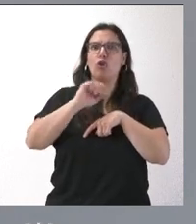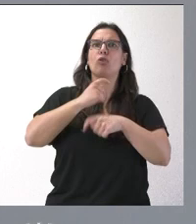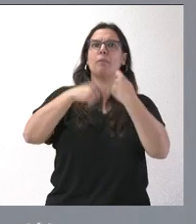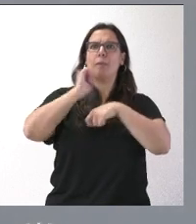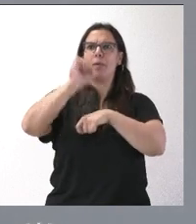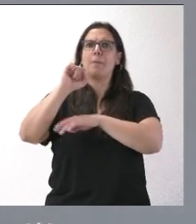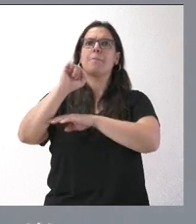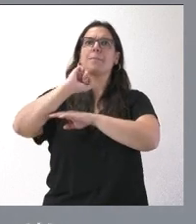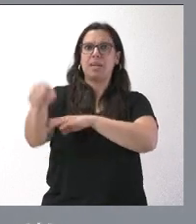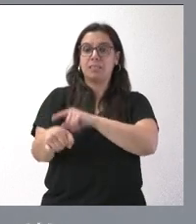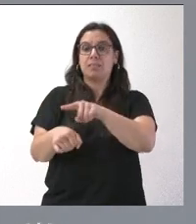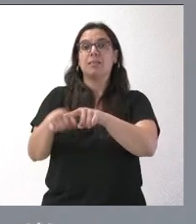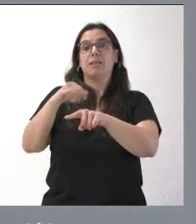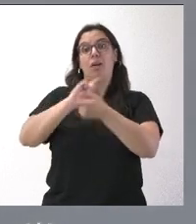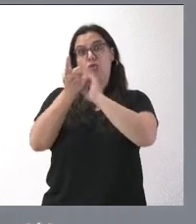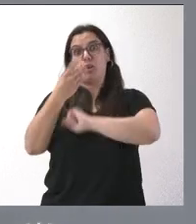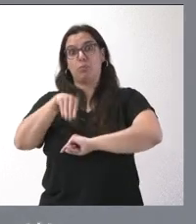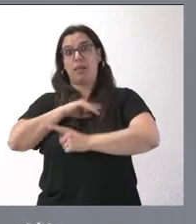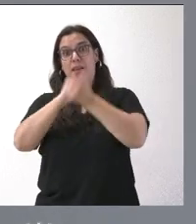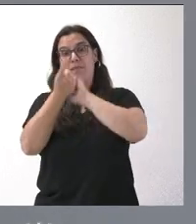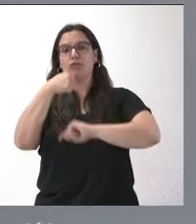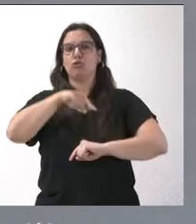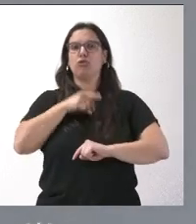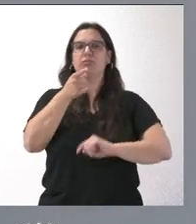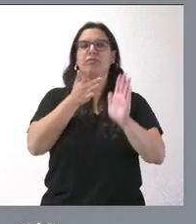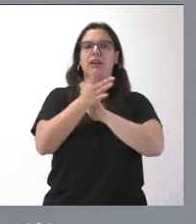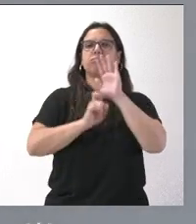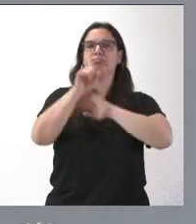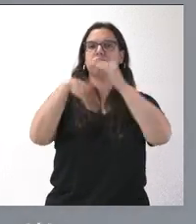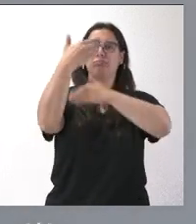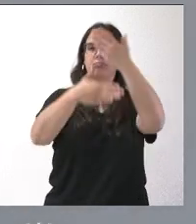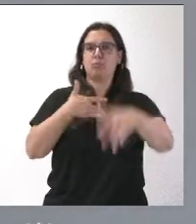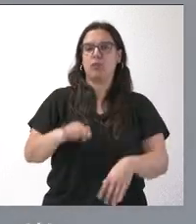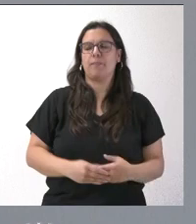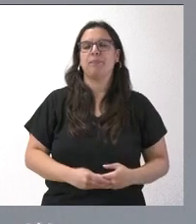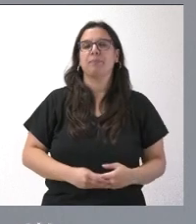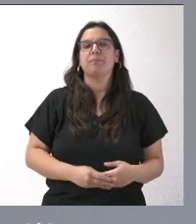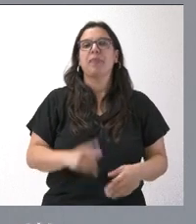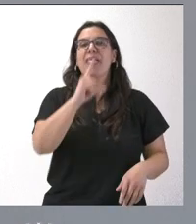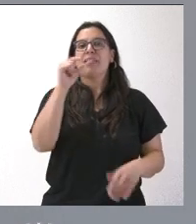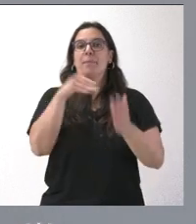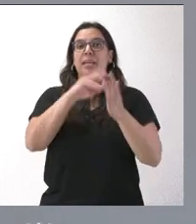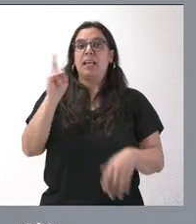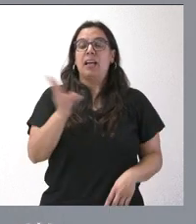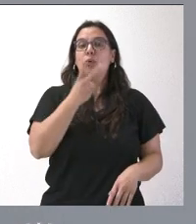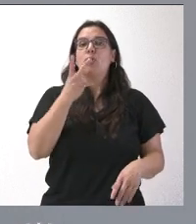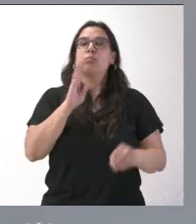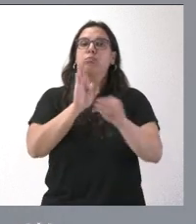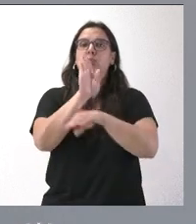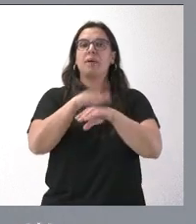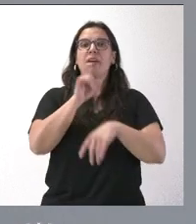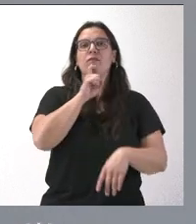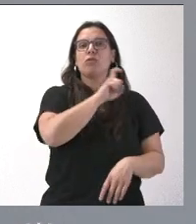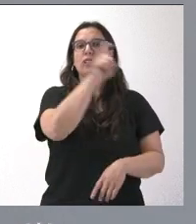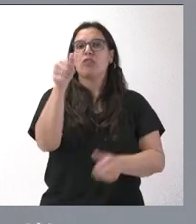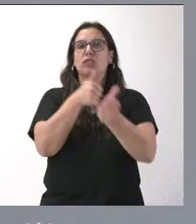de actuaciones nos va a permitir seguir avanzando en esa dirección. 100.000 euros para la Fundación de